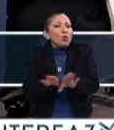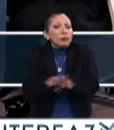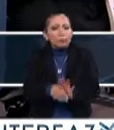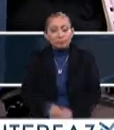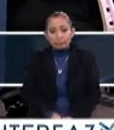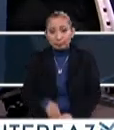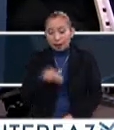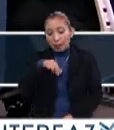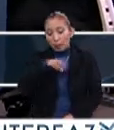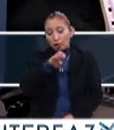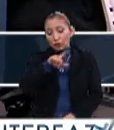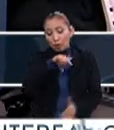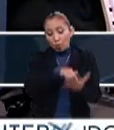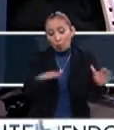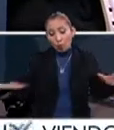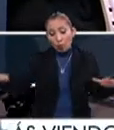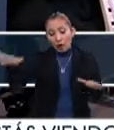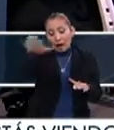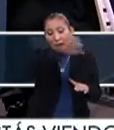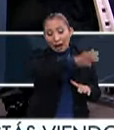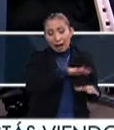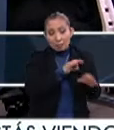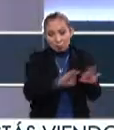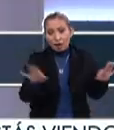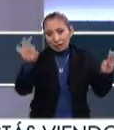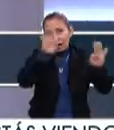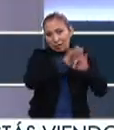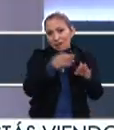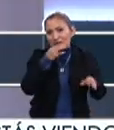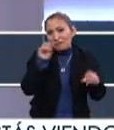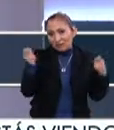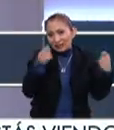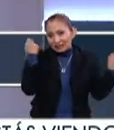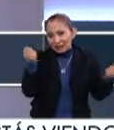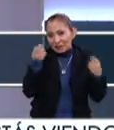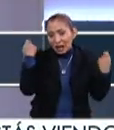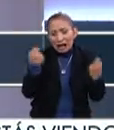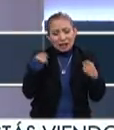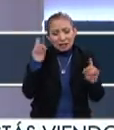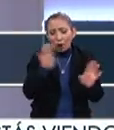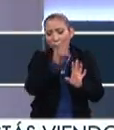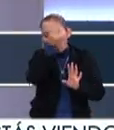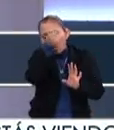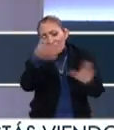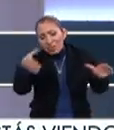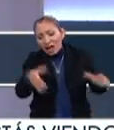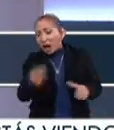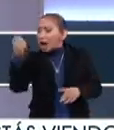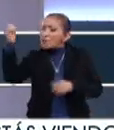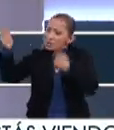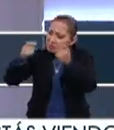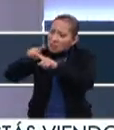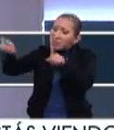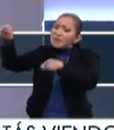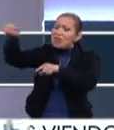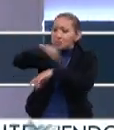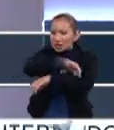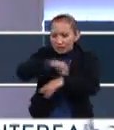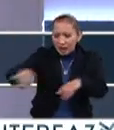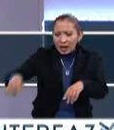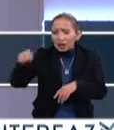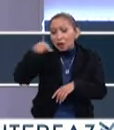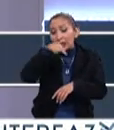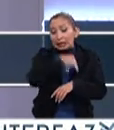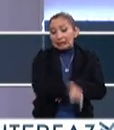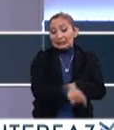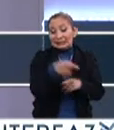El MUNAL es una de las sedes, digamos, las más importantes para el festival, ¿no? Es, le da la identidad al festival, hay muchos festivales en el mundo de diseño, y